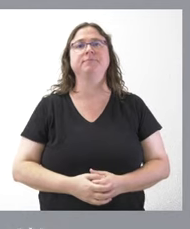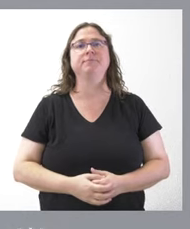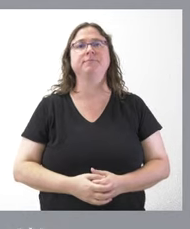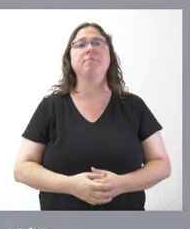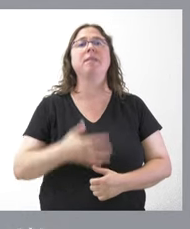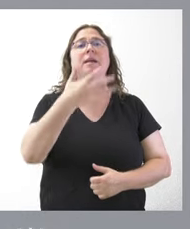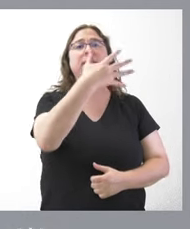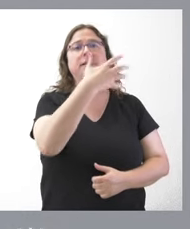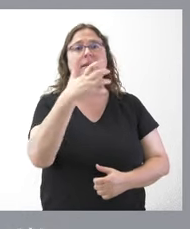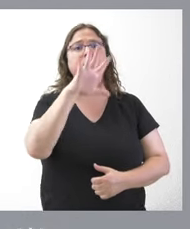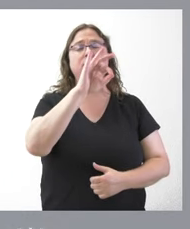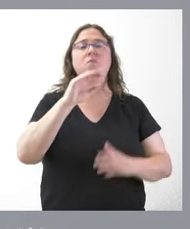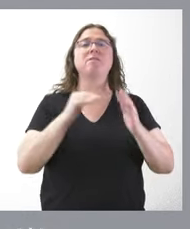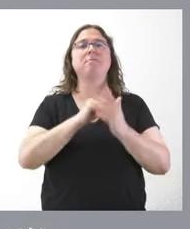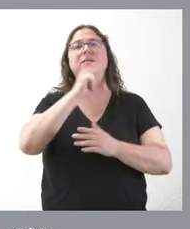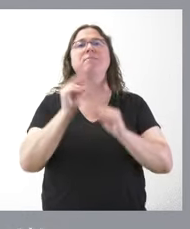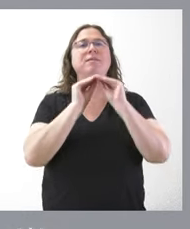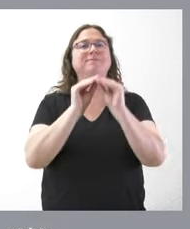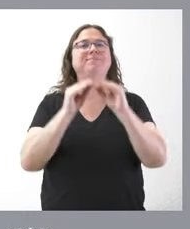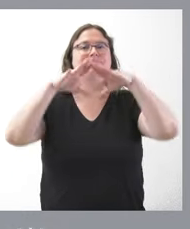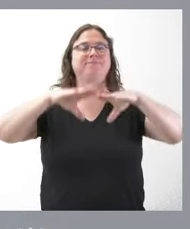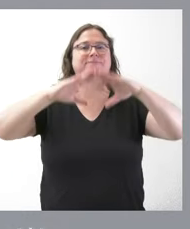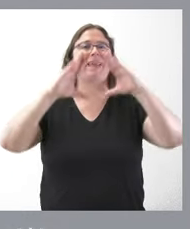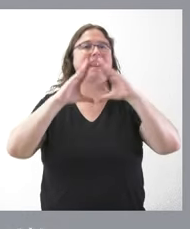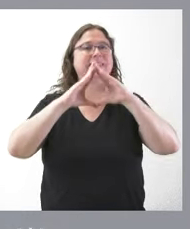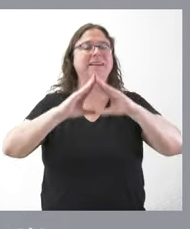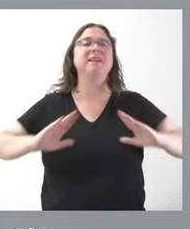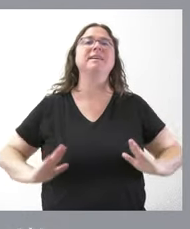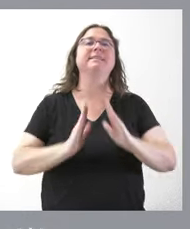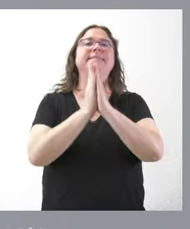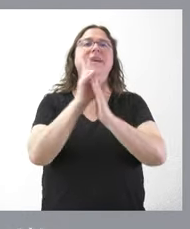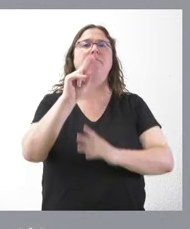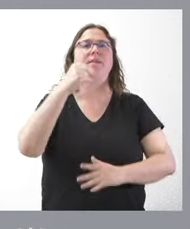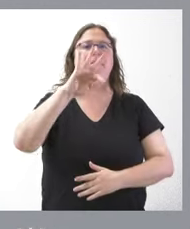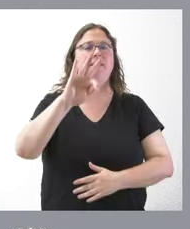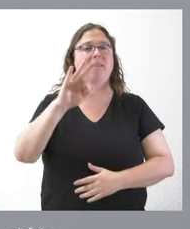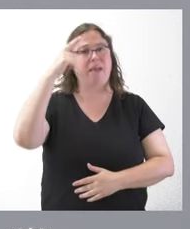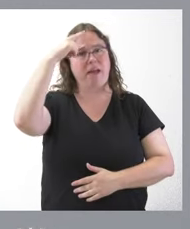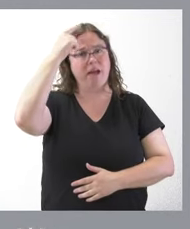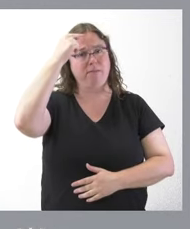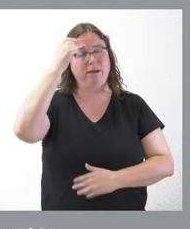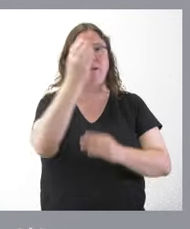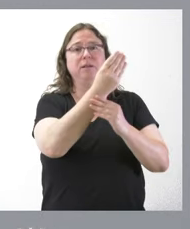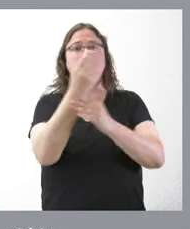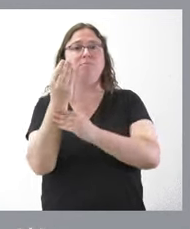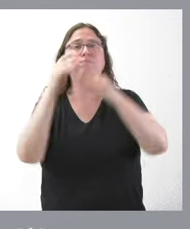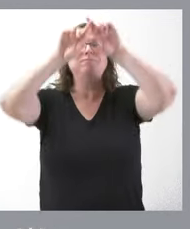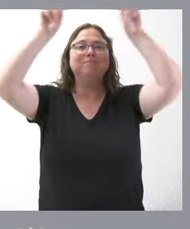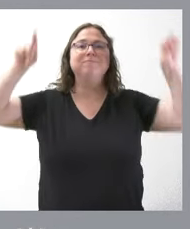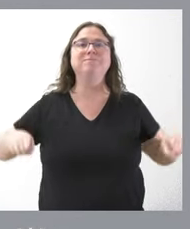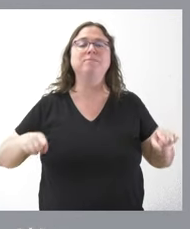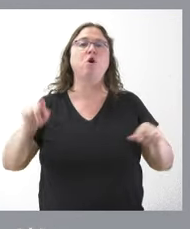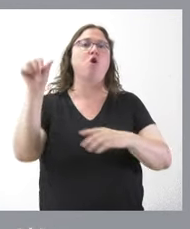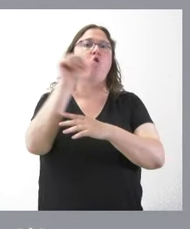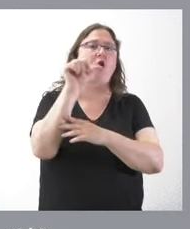550.000 euros para la restauración de la Basílica de San Vicente de Ávila. Se restaura el conjunto escultórico de la portada de la fachada oeste